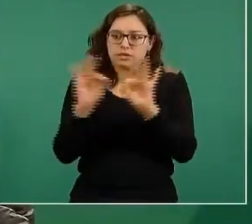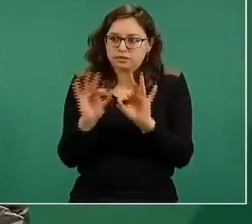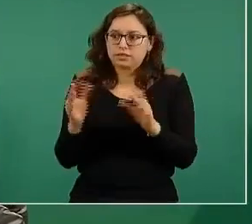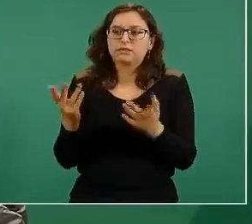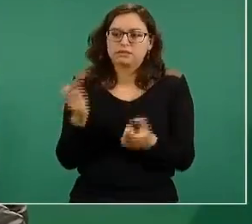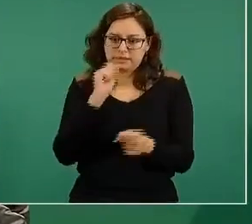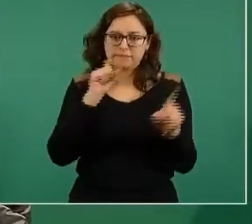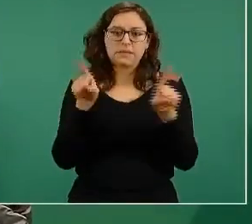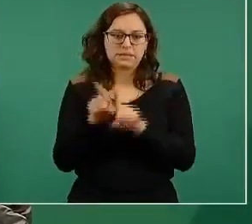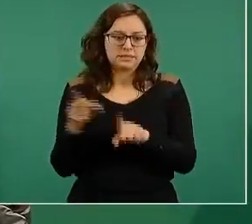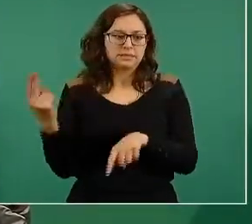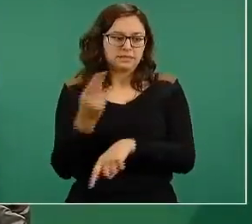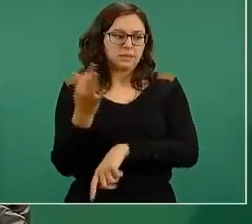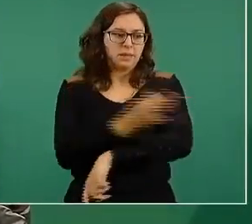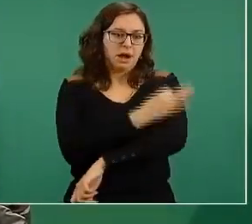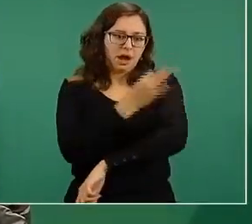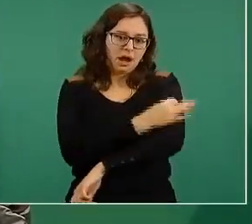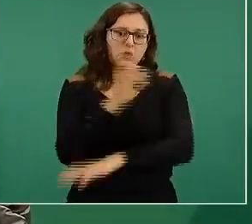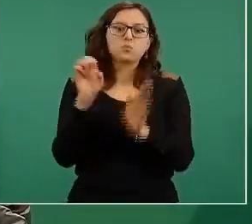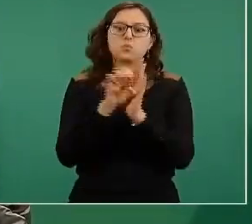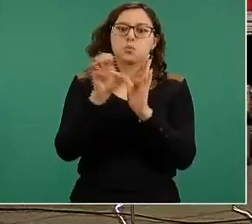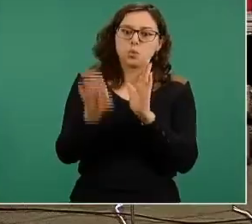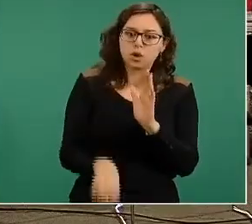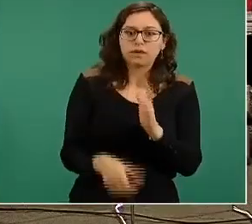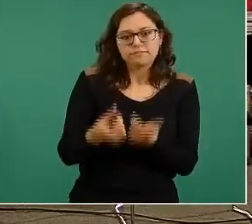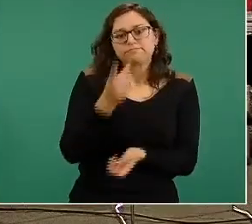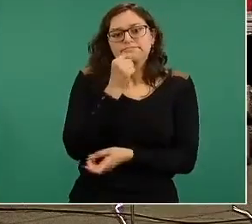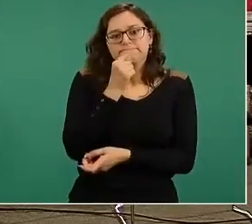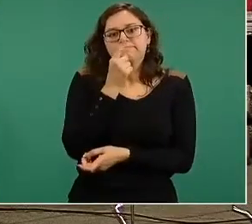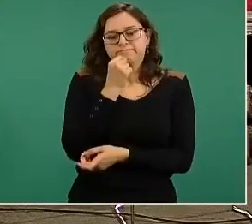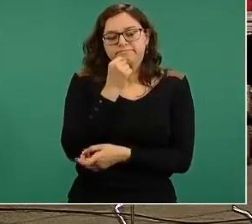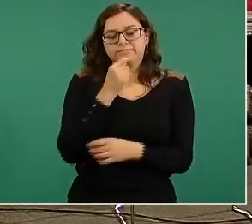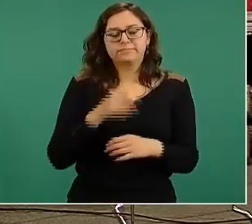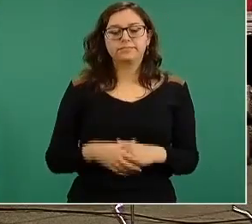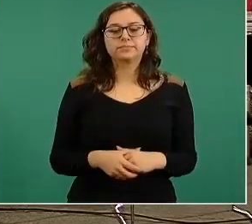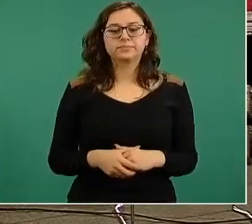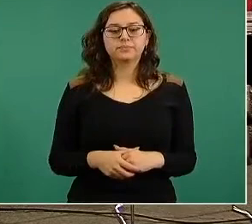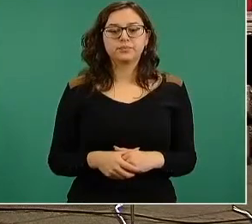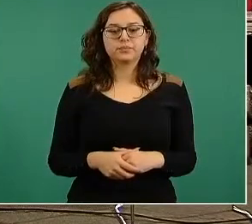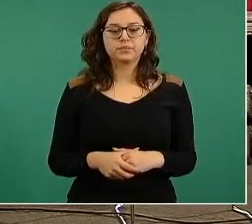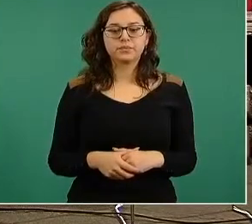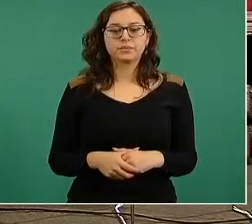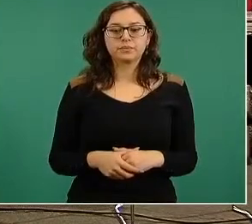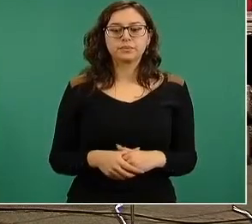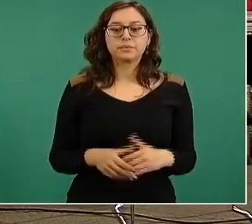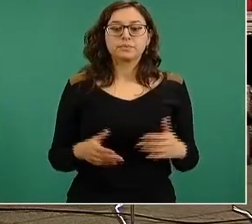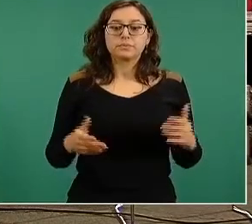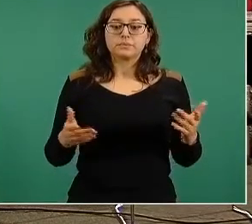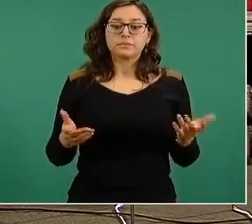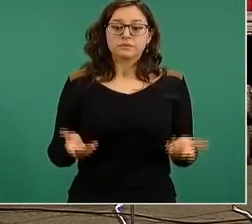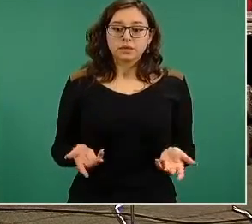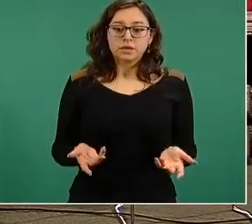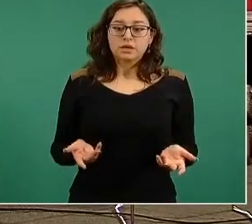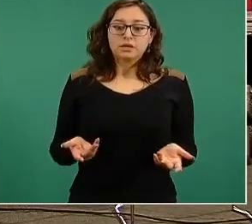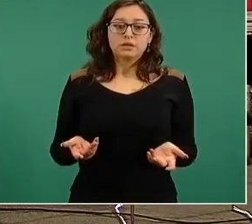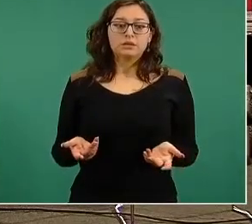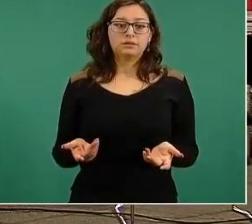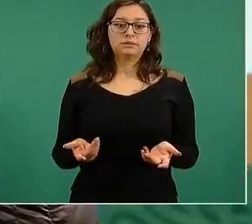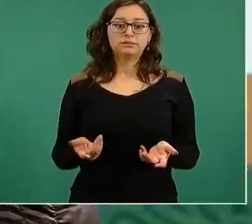como son el servicio de seguridad pública. ¿Qué se puede hacer cuando